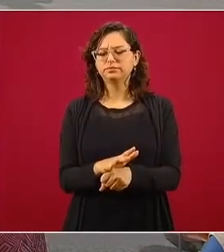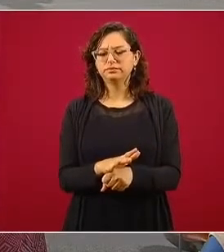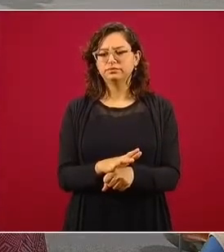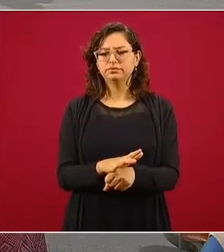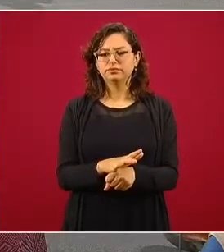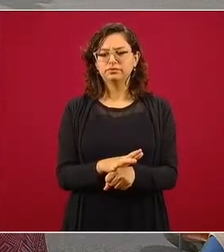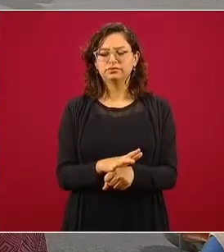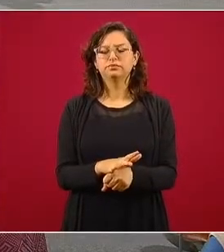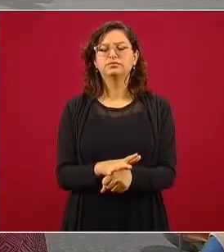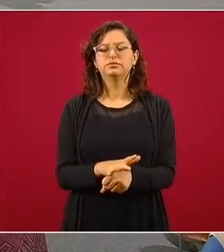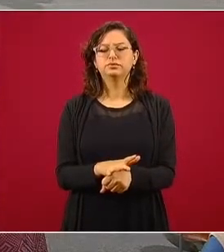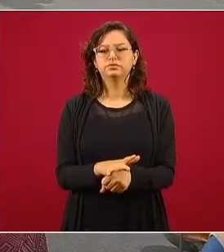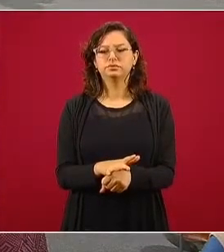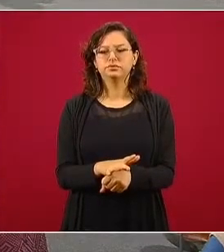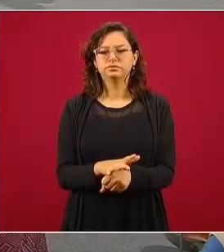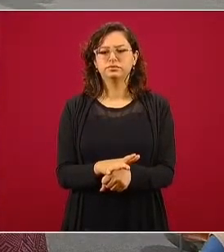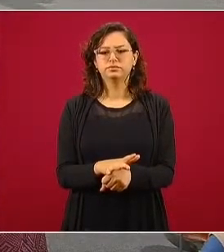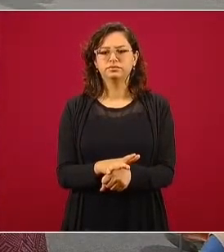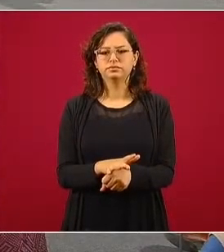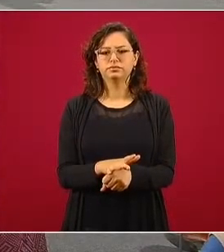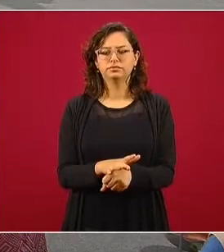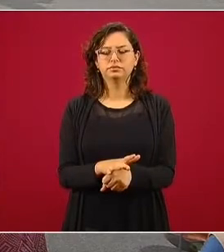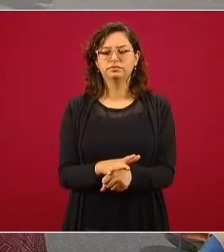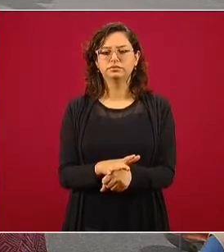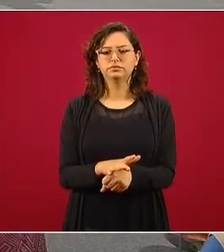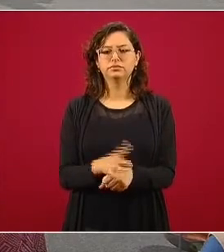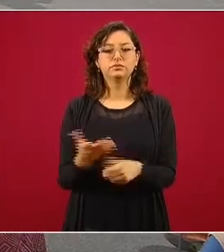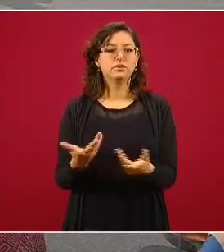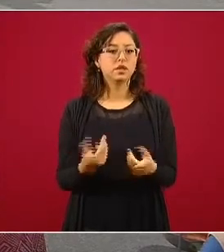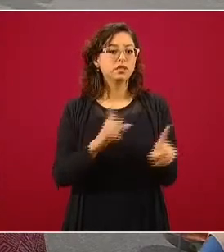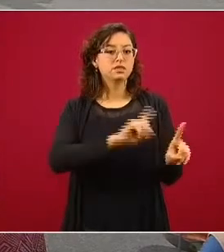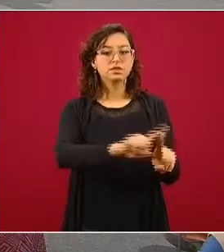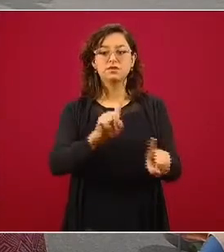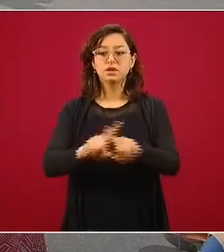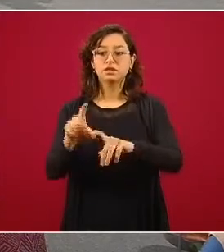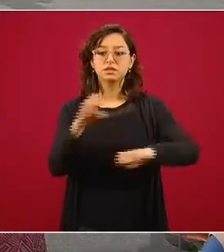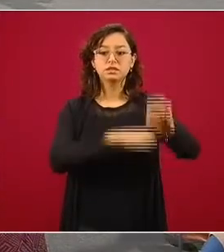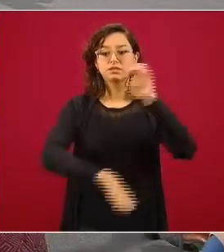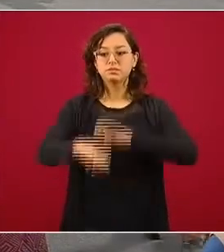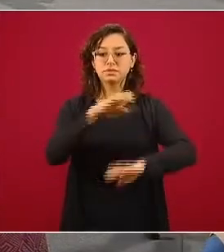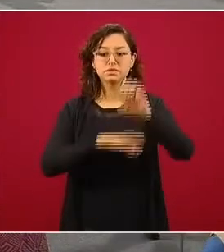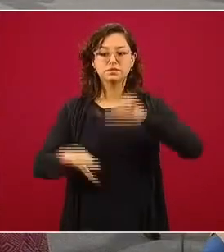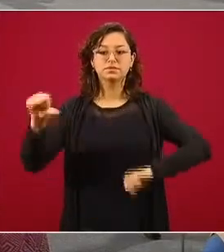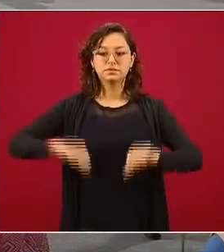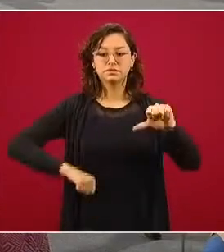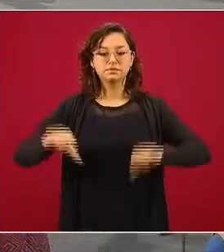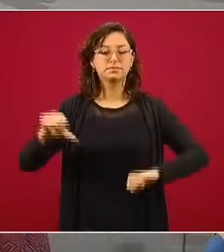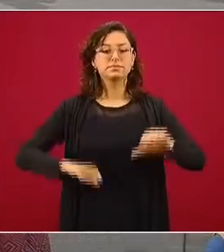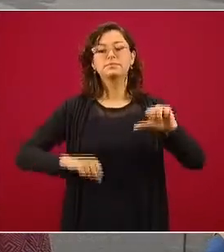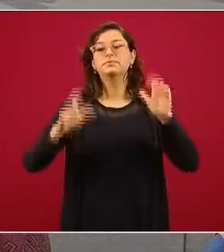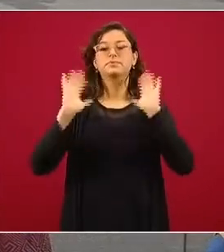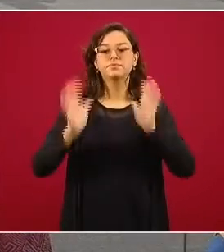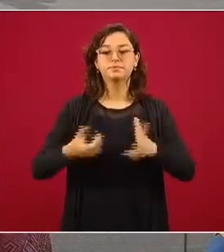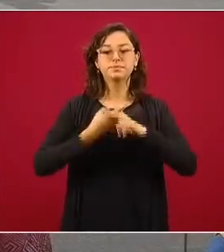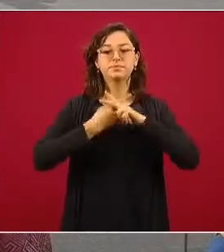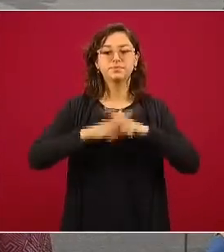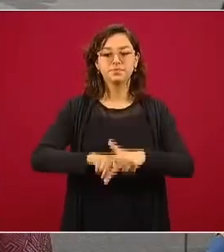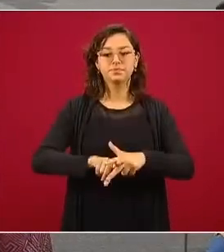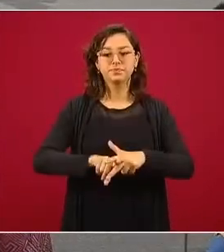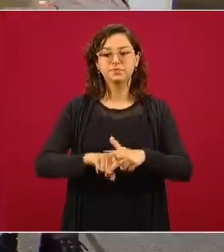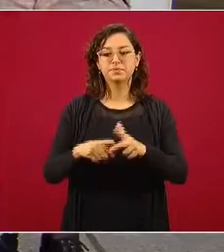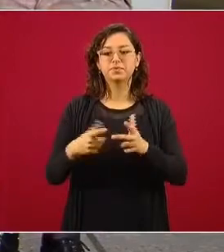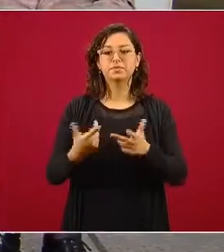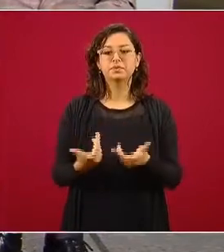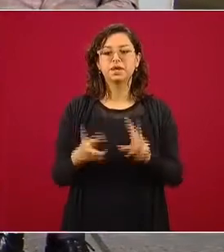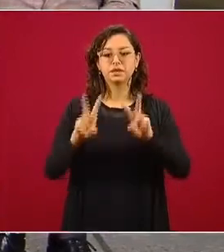que ya iniciaron actividades en